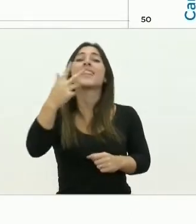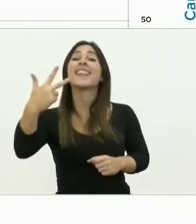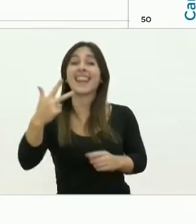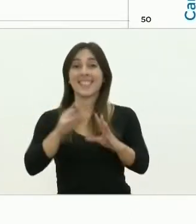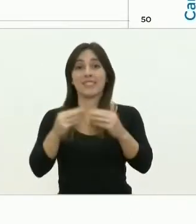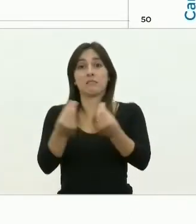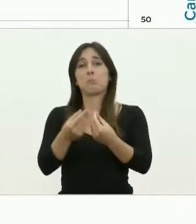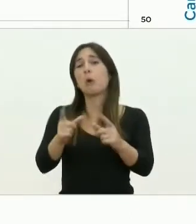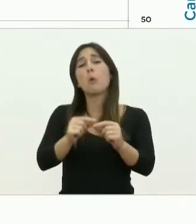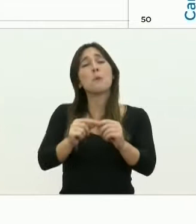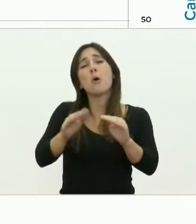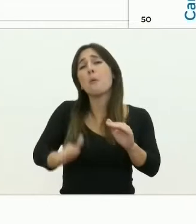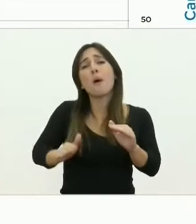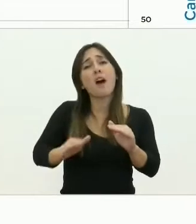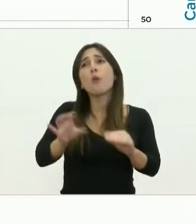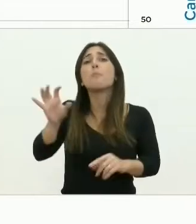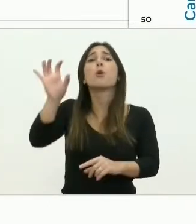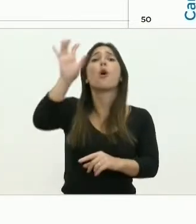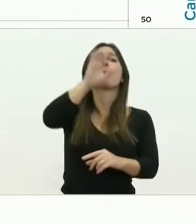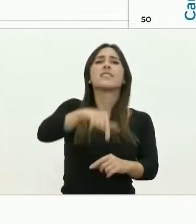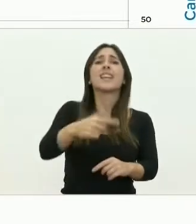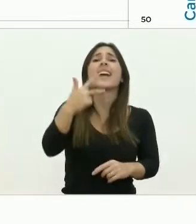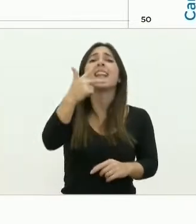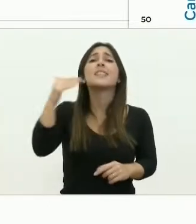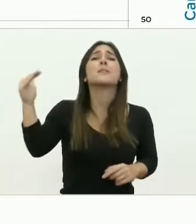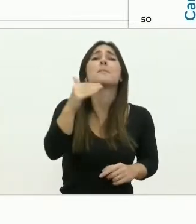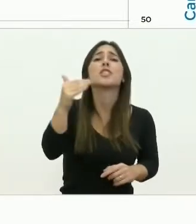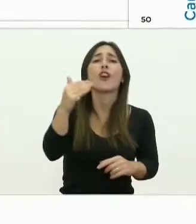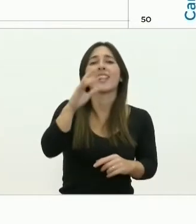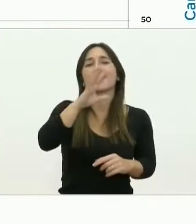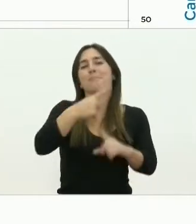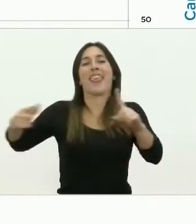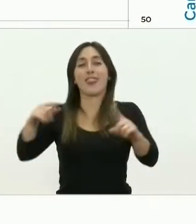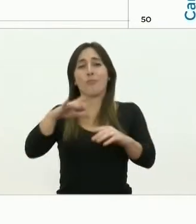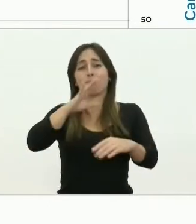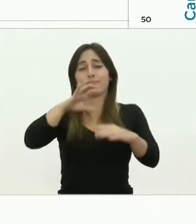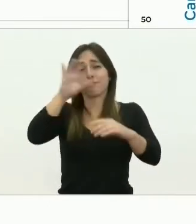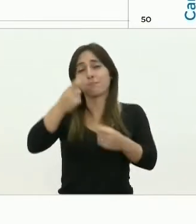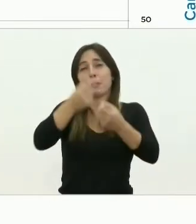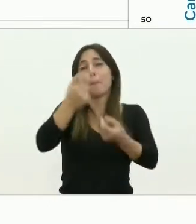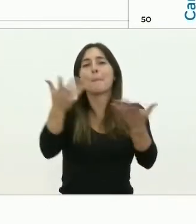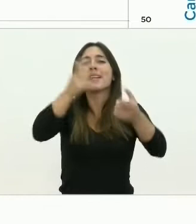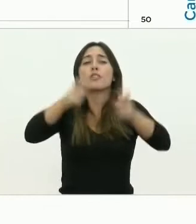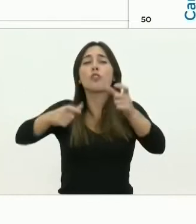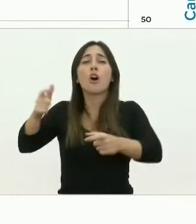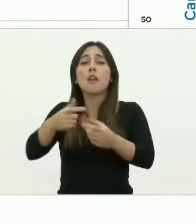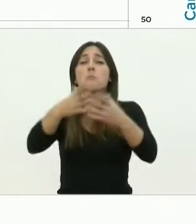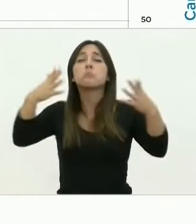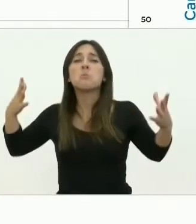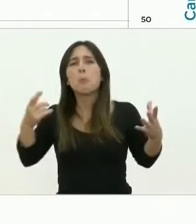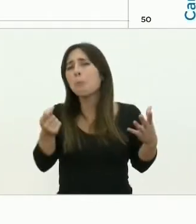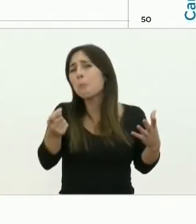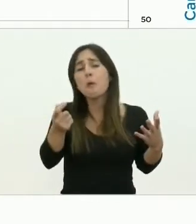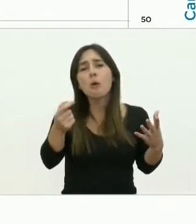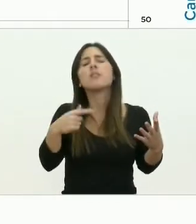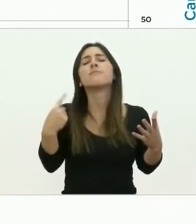Un número muy bajo para una provincia de 3 millones y medio de habitantes. Comenzamos a tomar las primeras medidas de lo que es